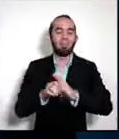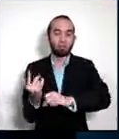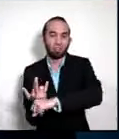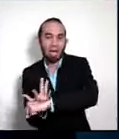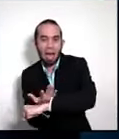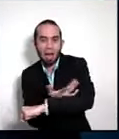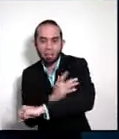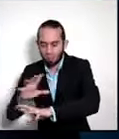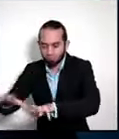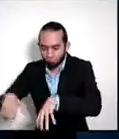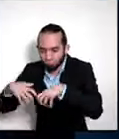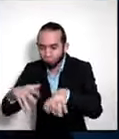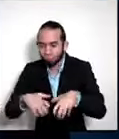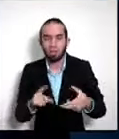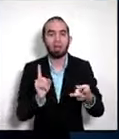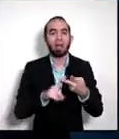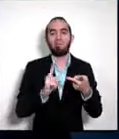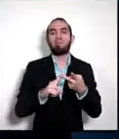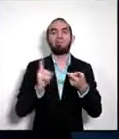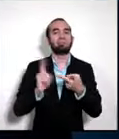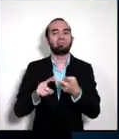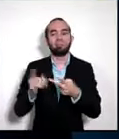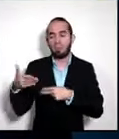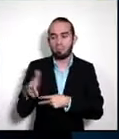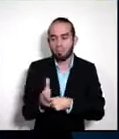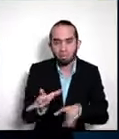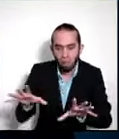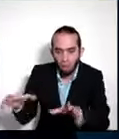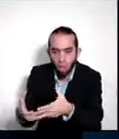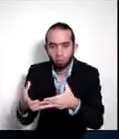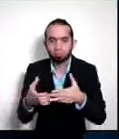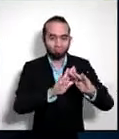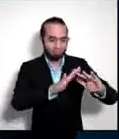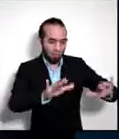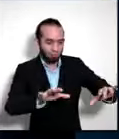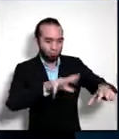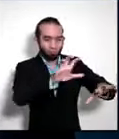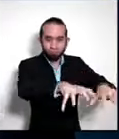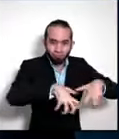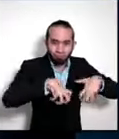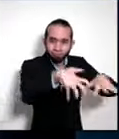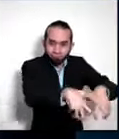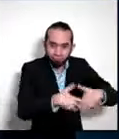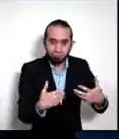en acuicultura, maricultura. Los ecuatorianos son campeones